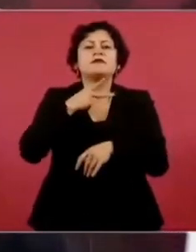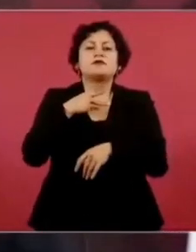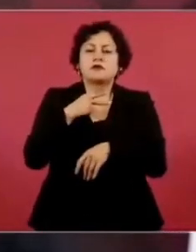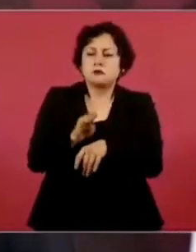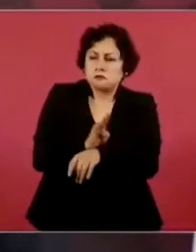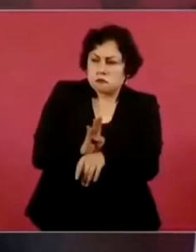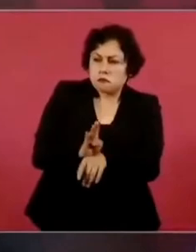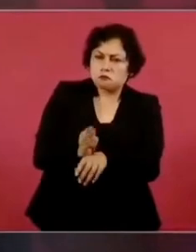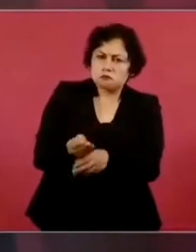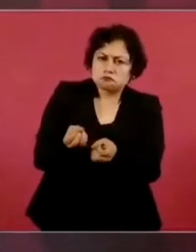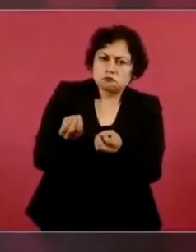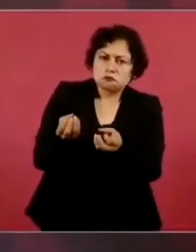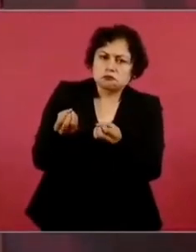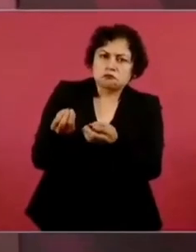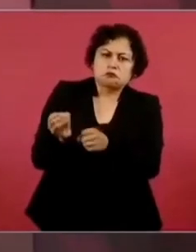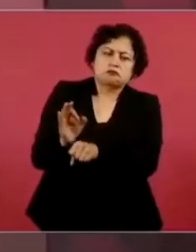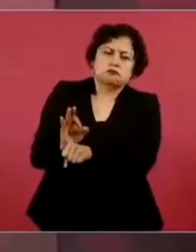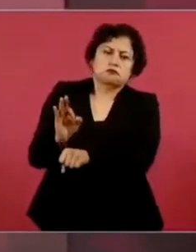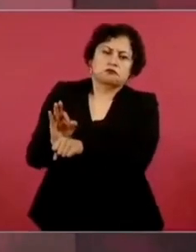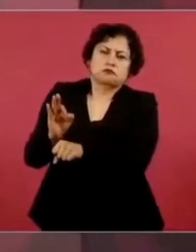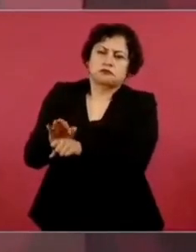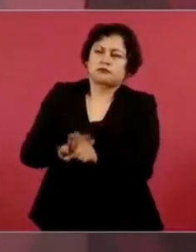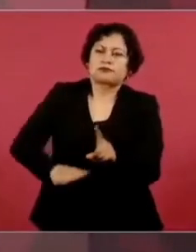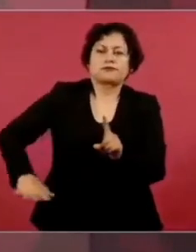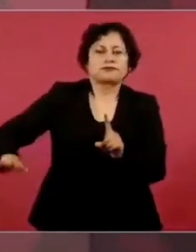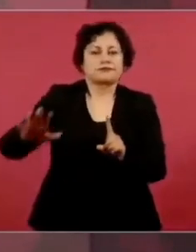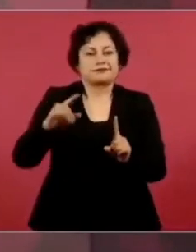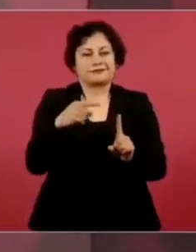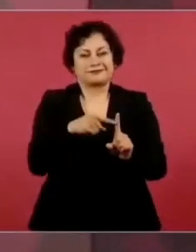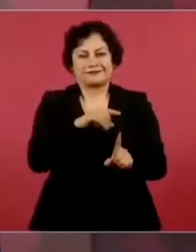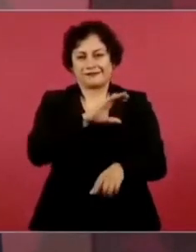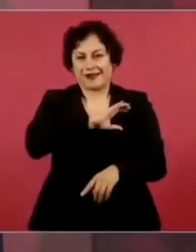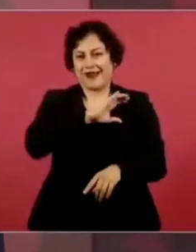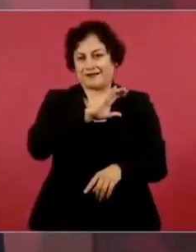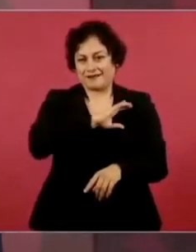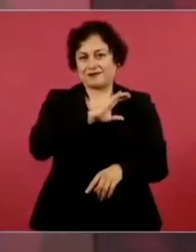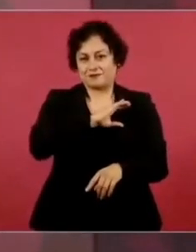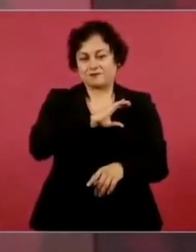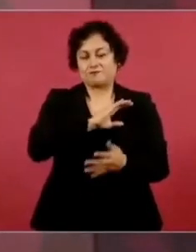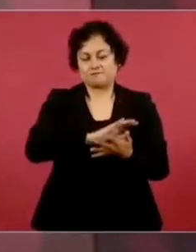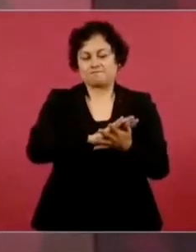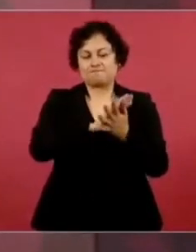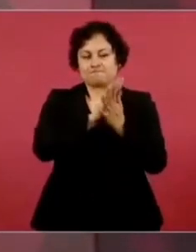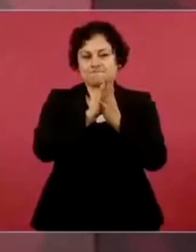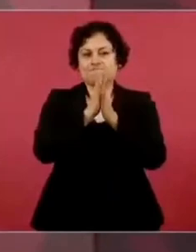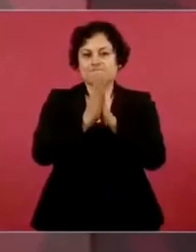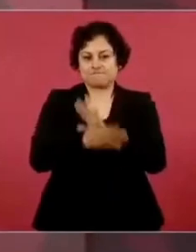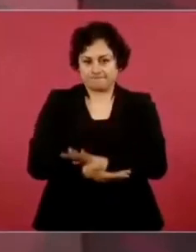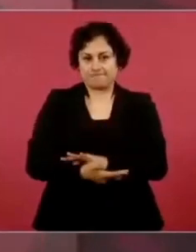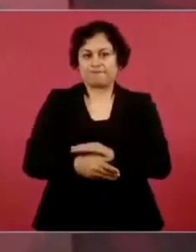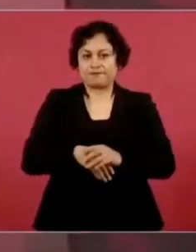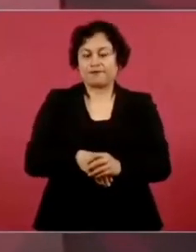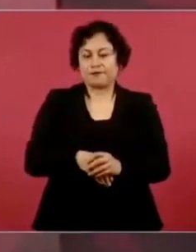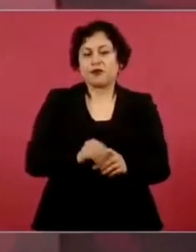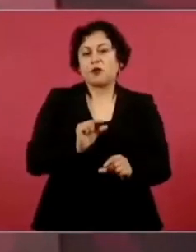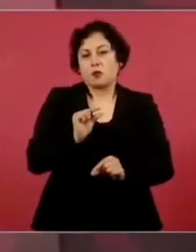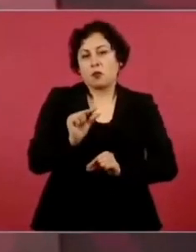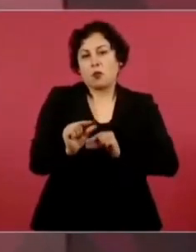de muchos petroleros. Y al mismo tiempo fue adquiriendo poder.